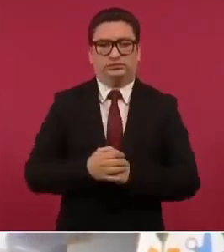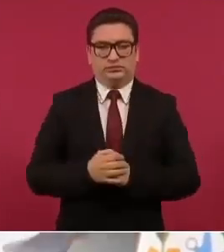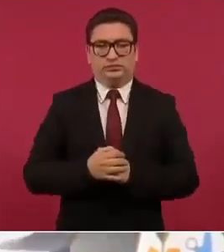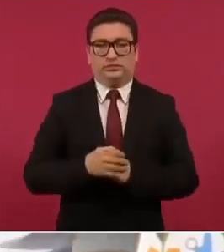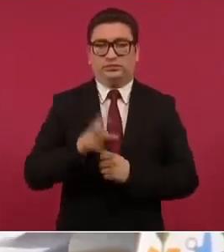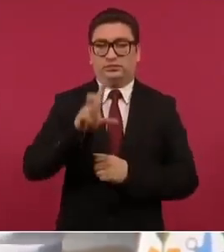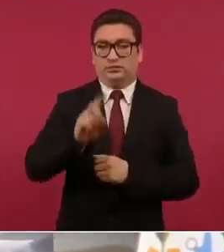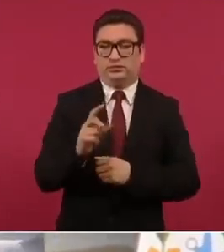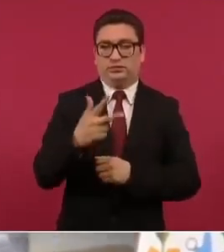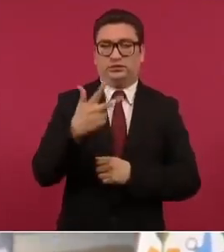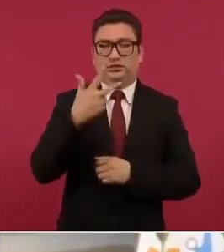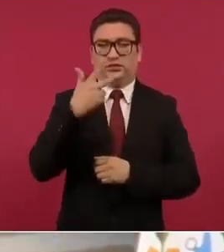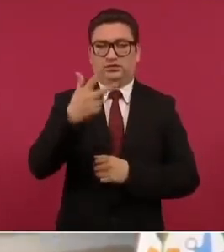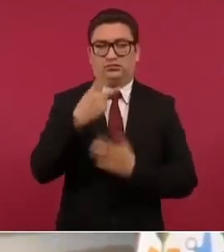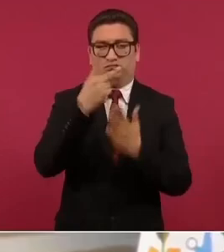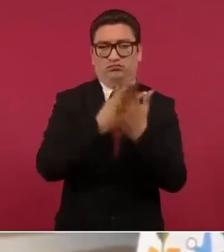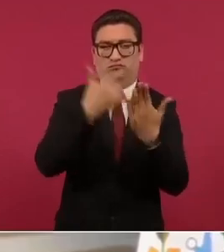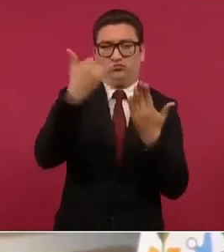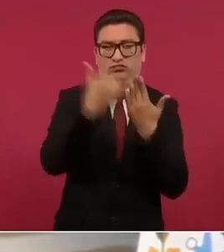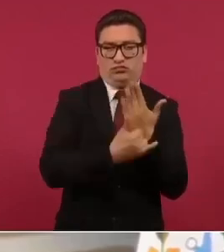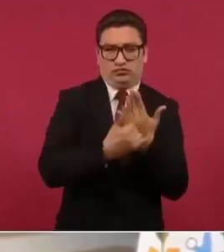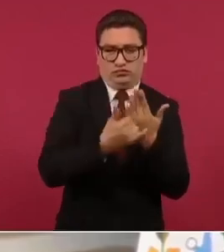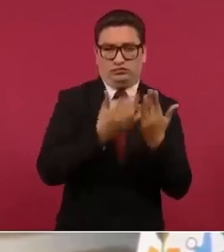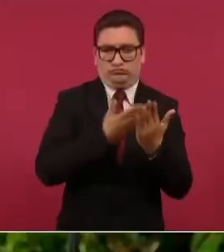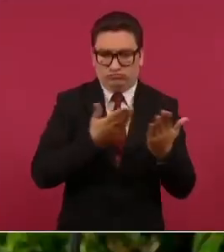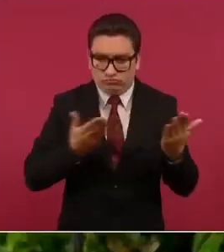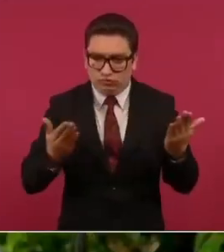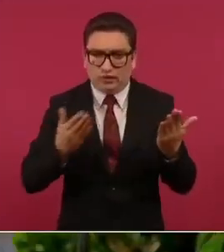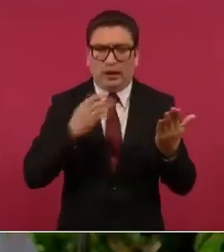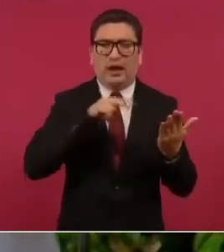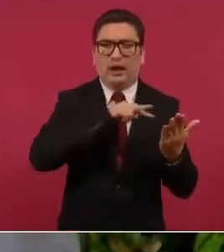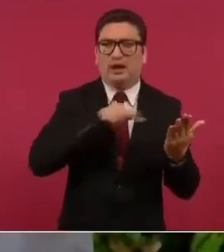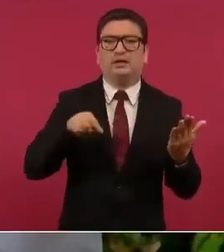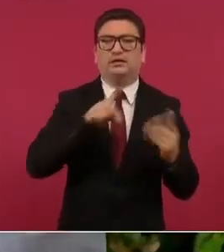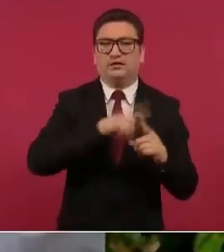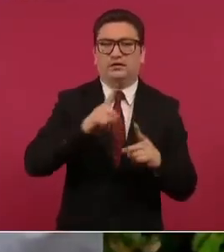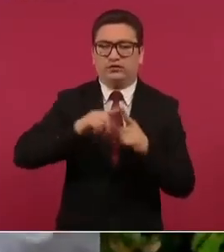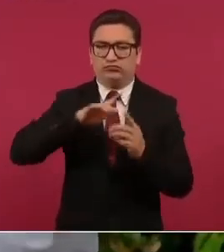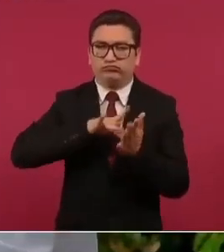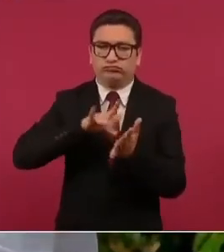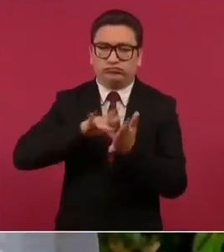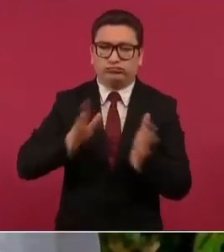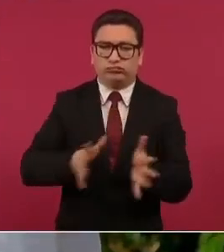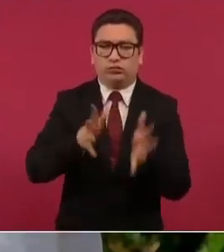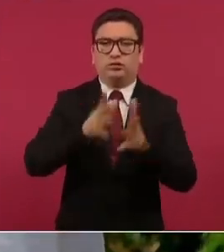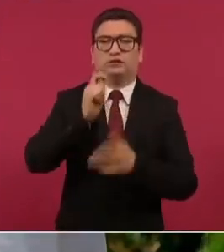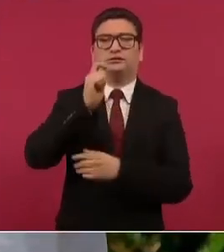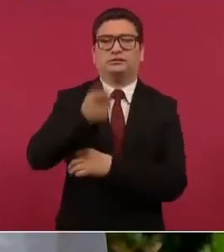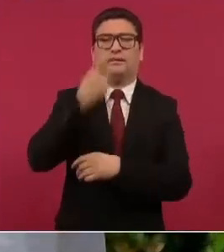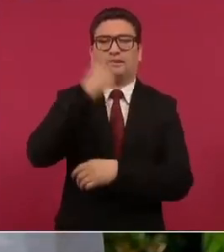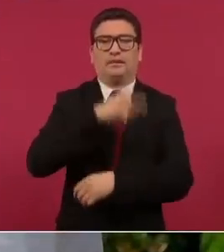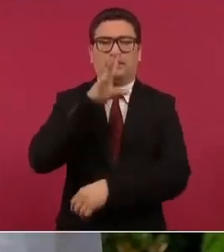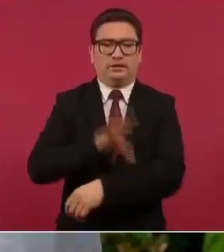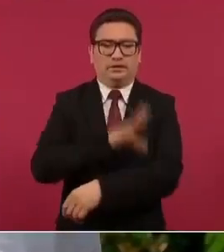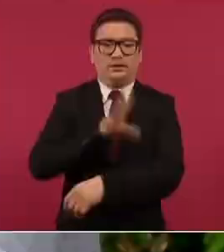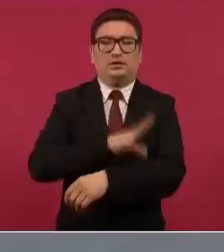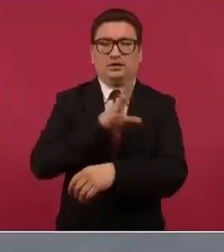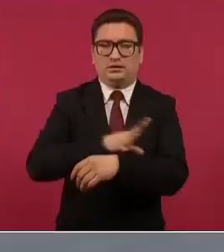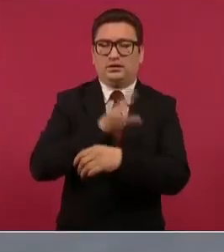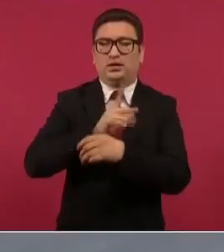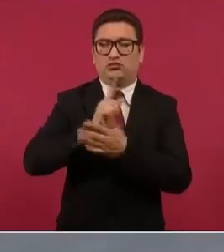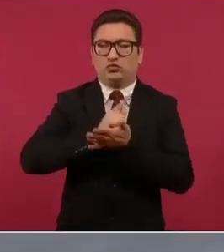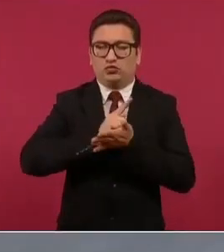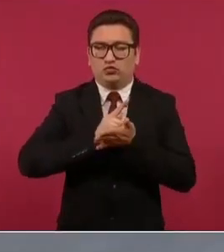38 proyectos impulsando básicamente la generación de energías limpias